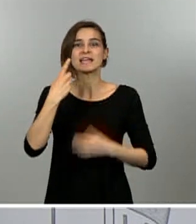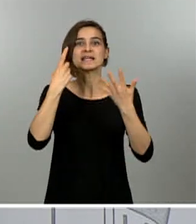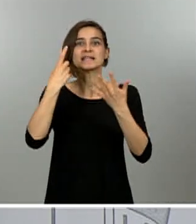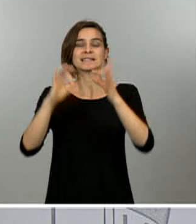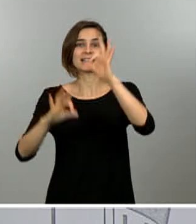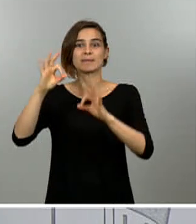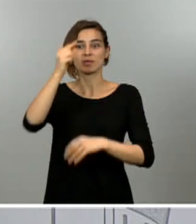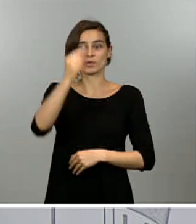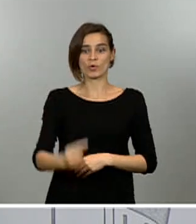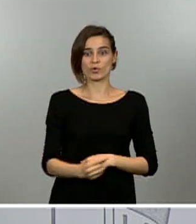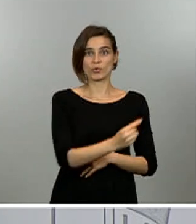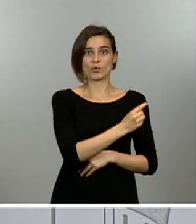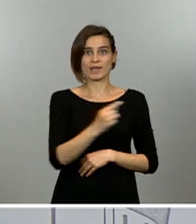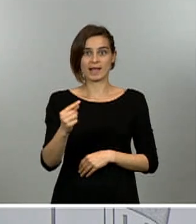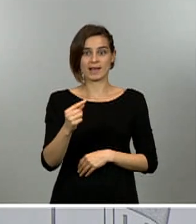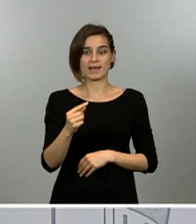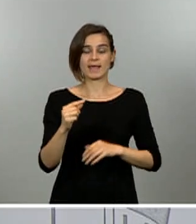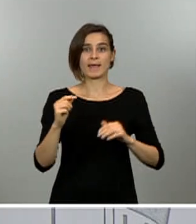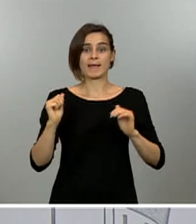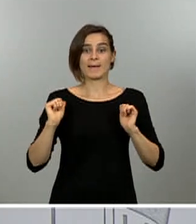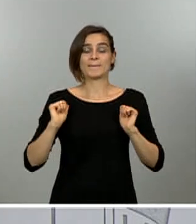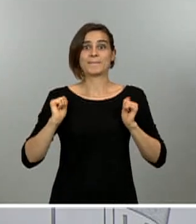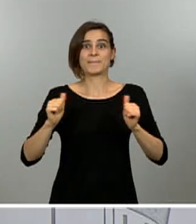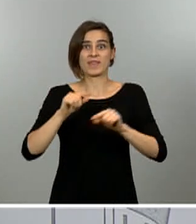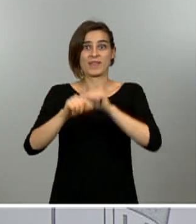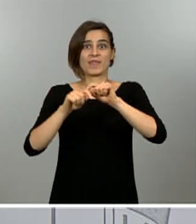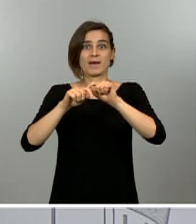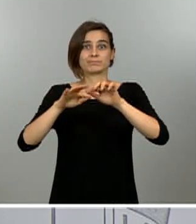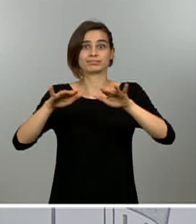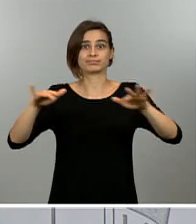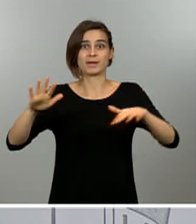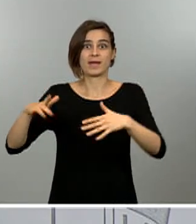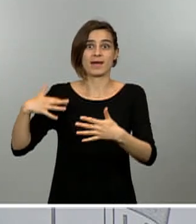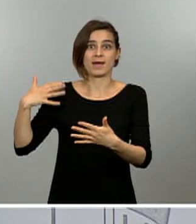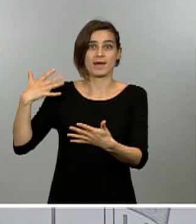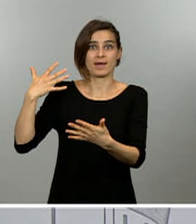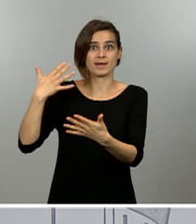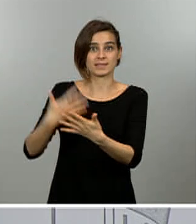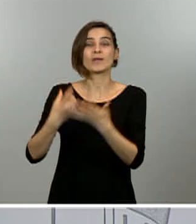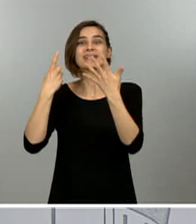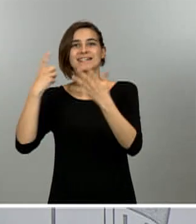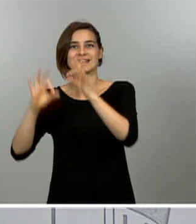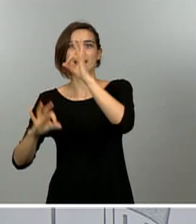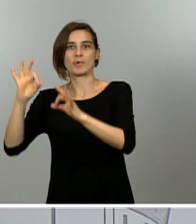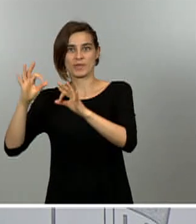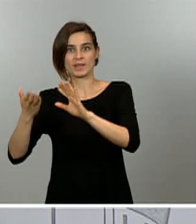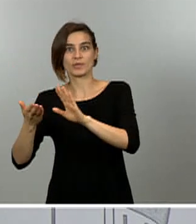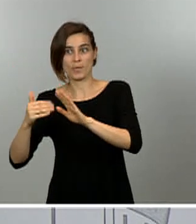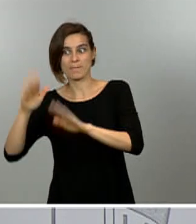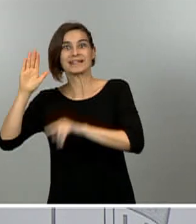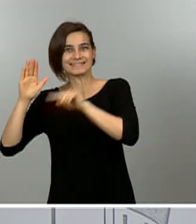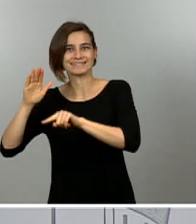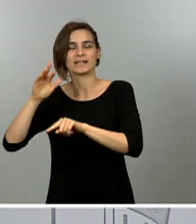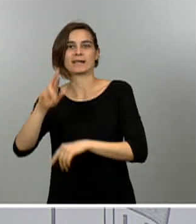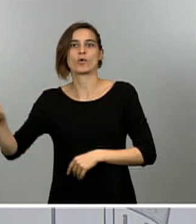personas que desde el inicio de la pandemia se han contagiado. Estamos en este sentido en porcentaje de personas recuperadas a la